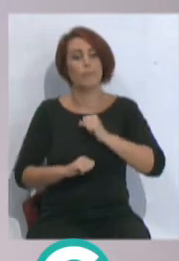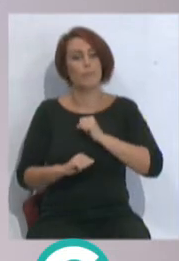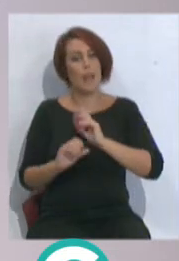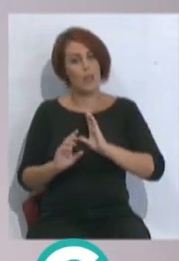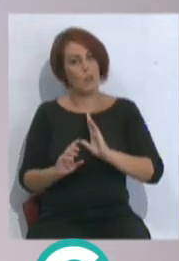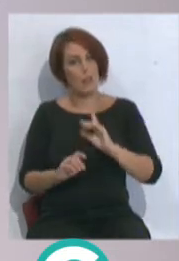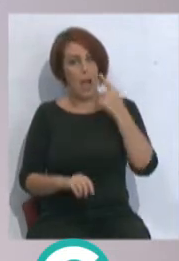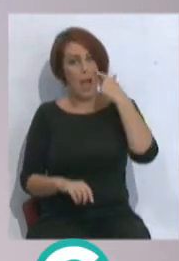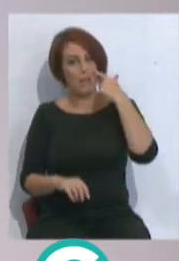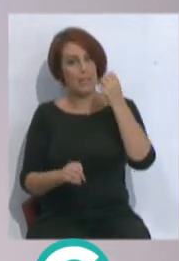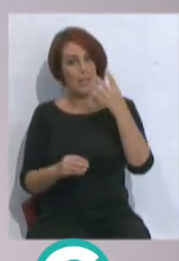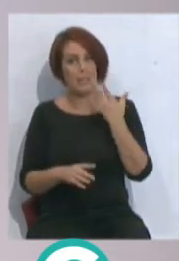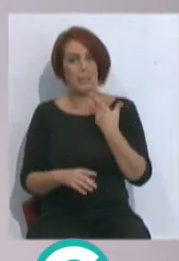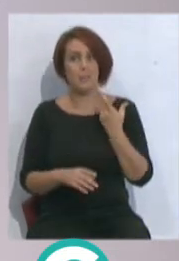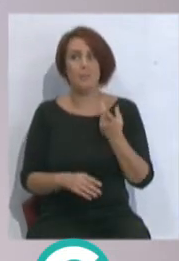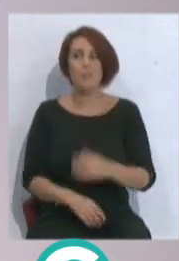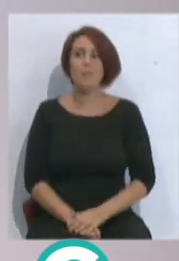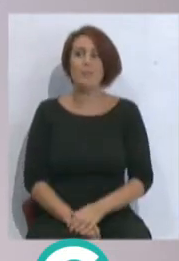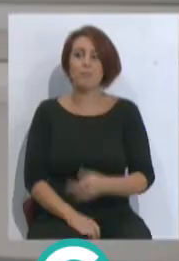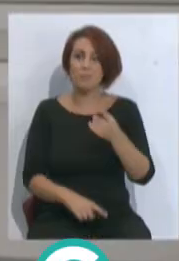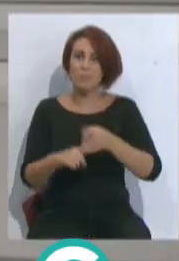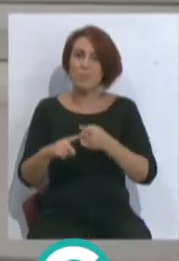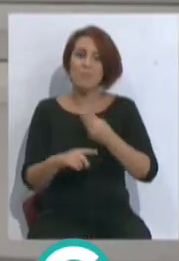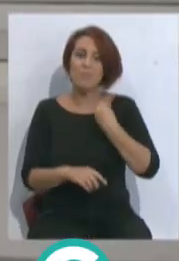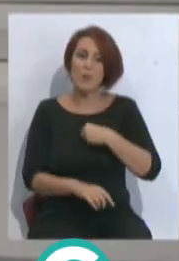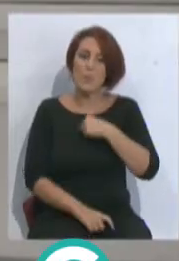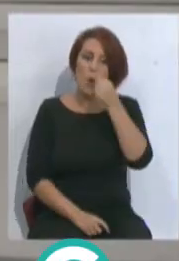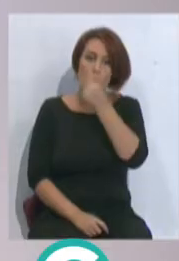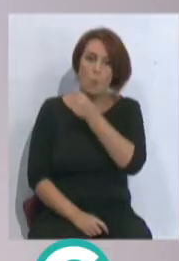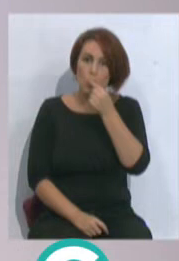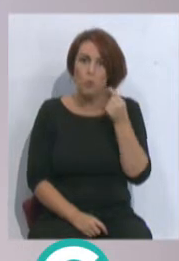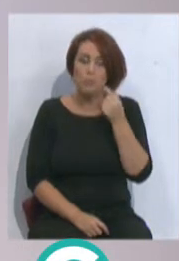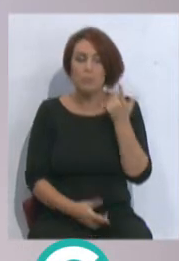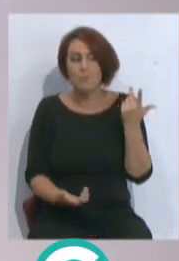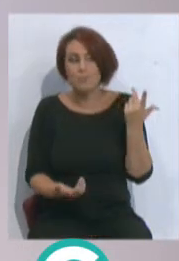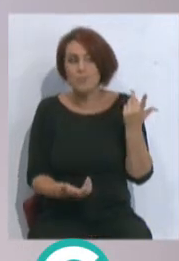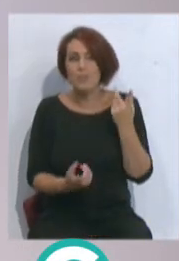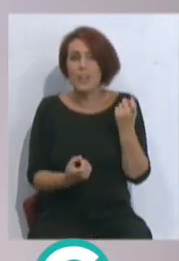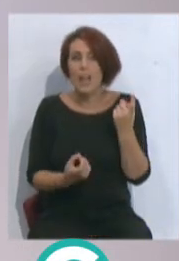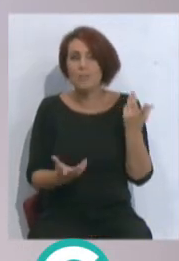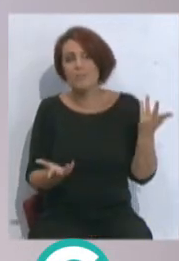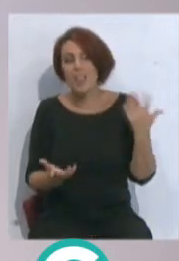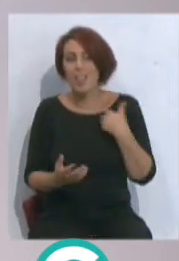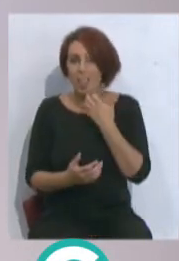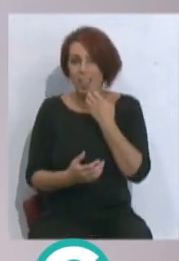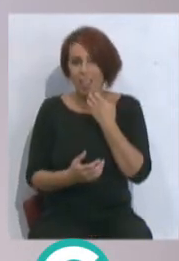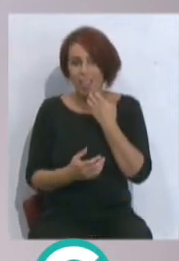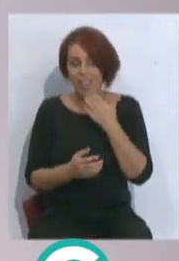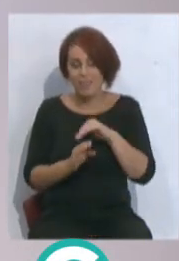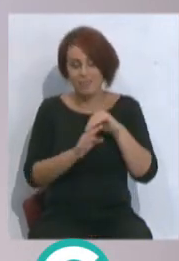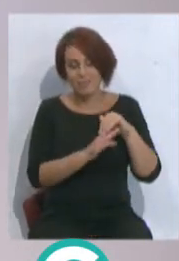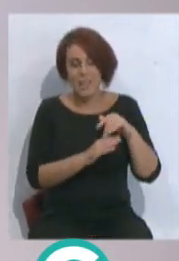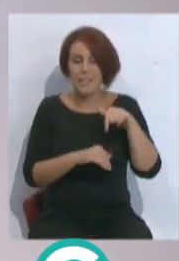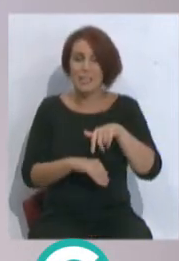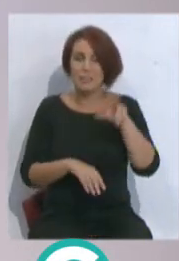confirmación. Entre medias está también lo que es la comunión y la confirmación. todas maneras, fuera de cachondeo, siempre estamos aquí